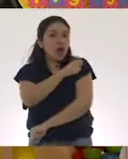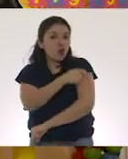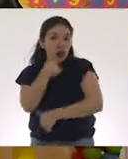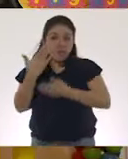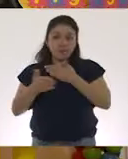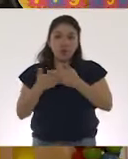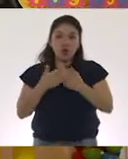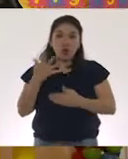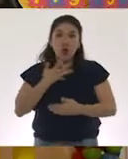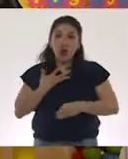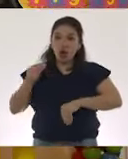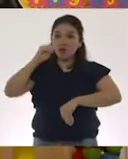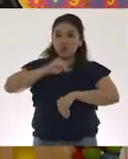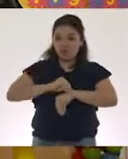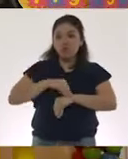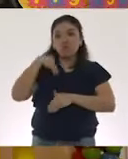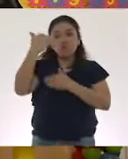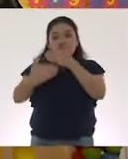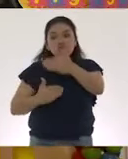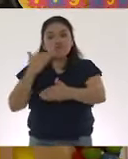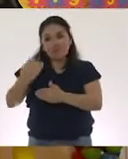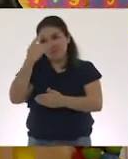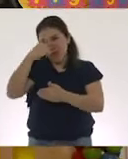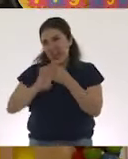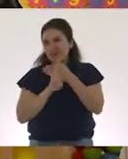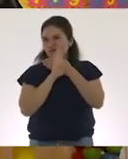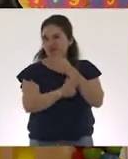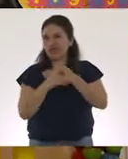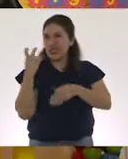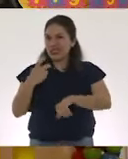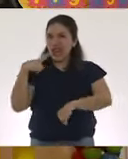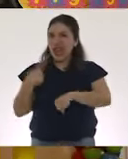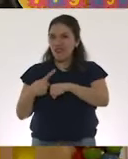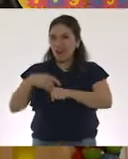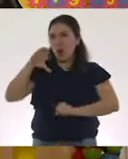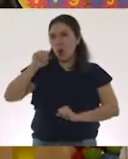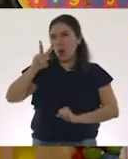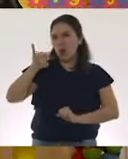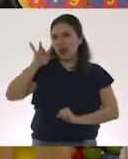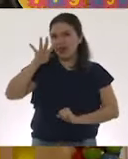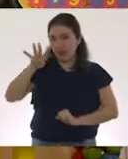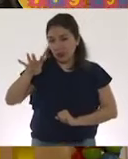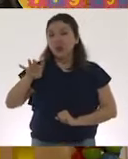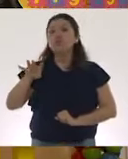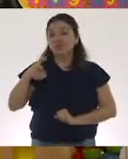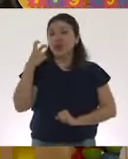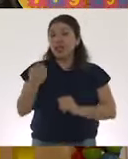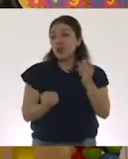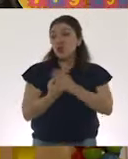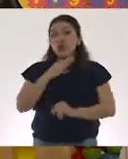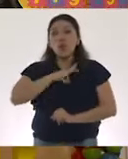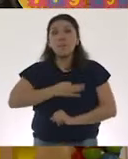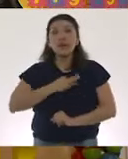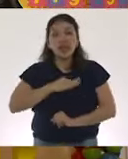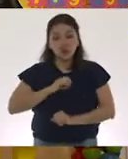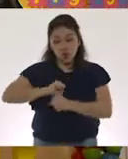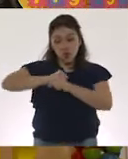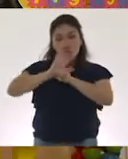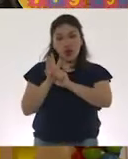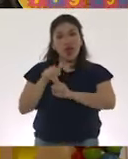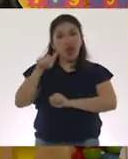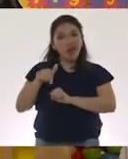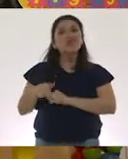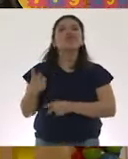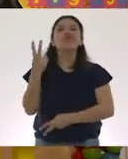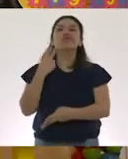vamos a tener en los siguientes meses para combatir esta enfermedad COVID-19 y este nuevo virus, coronavirus, que